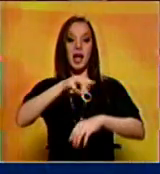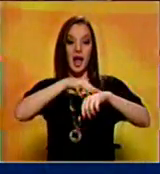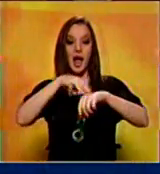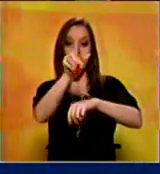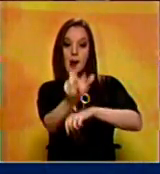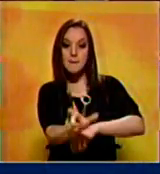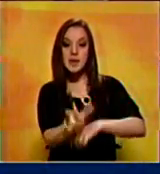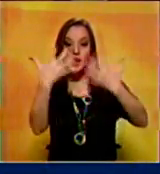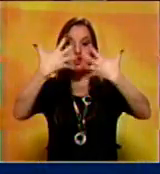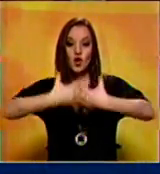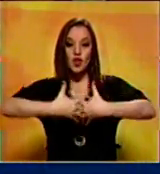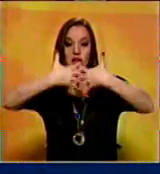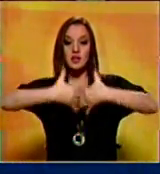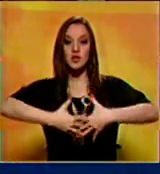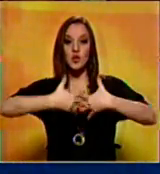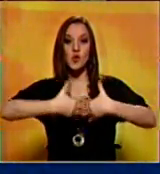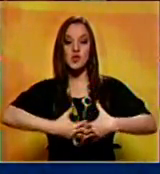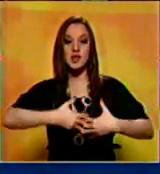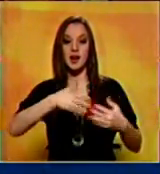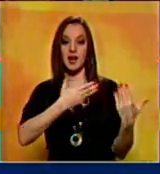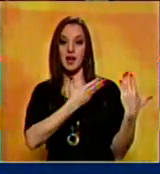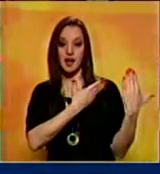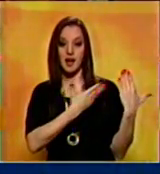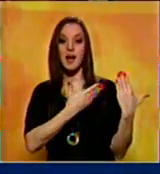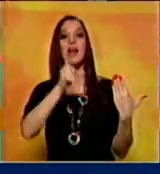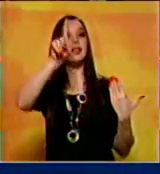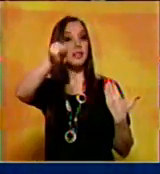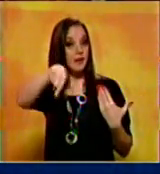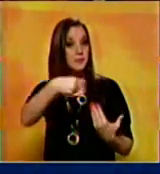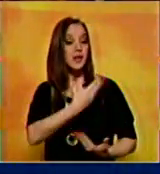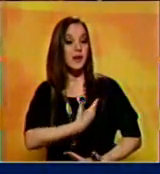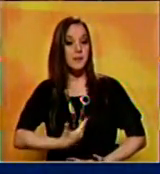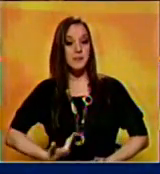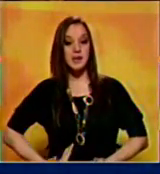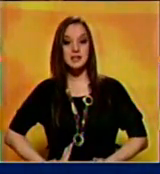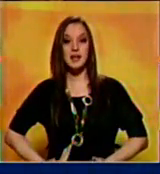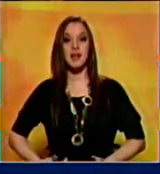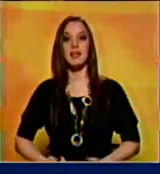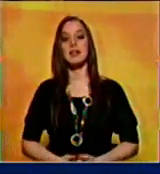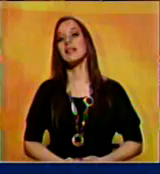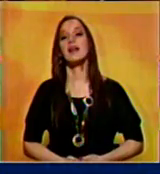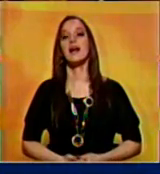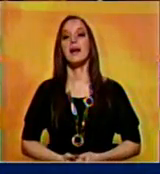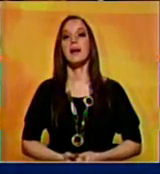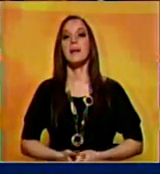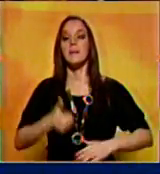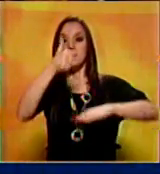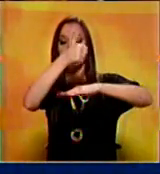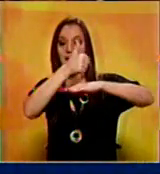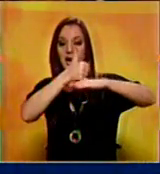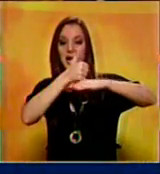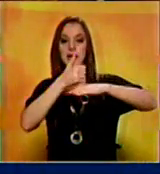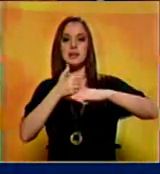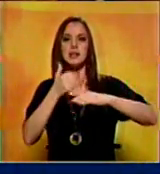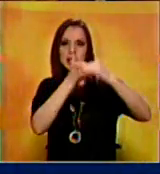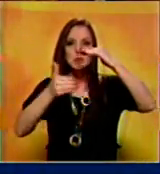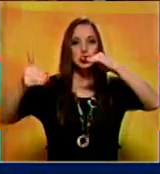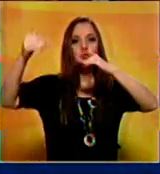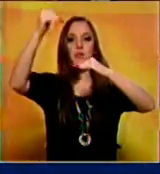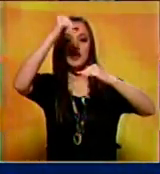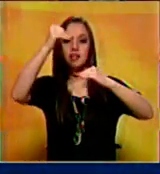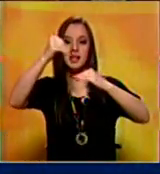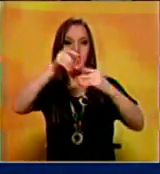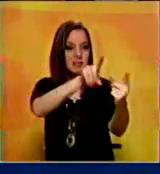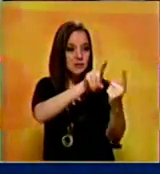de industria y además presidente de la superintendencia de tributos nacionales